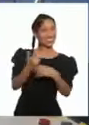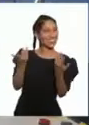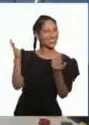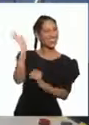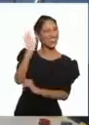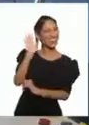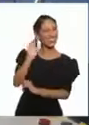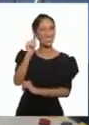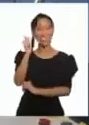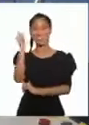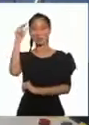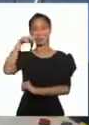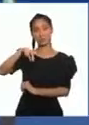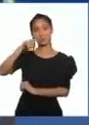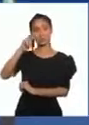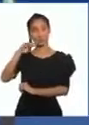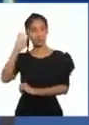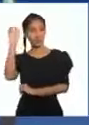¡Hola, Andrés!